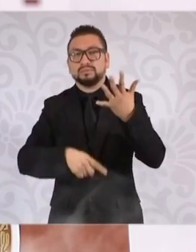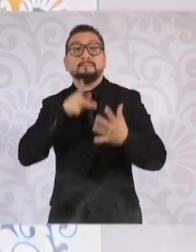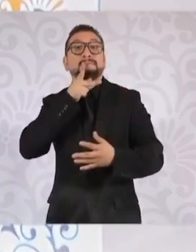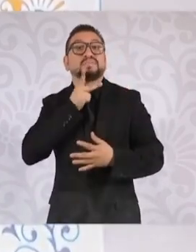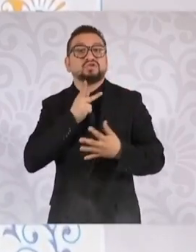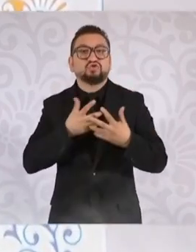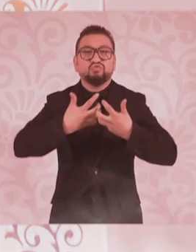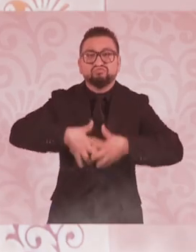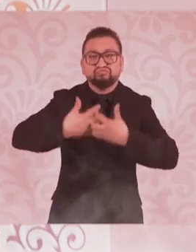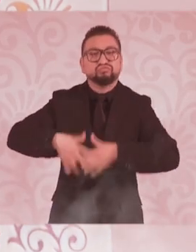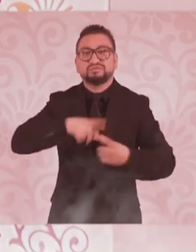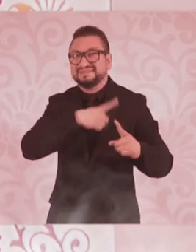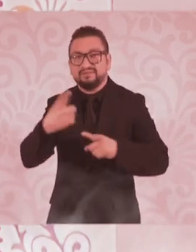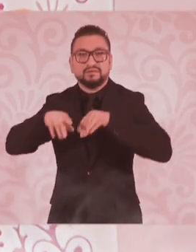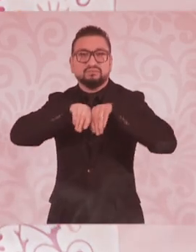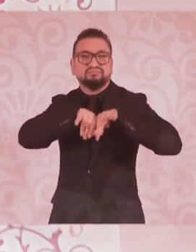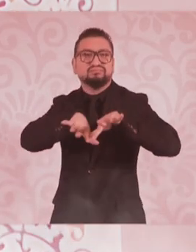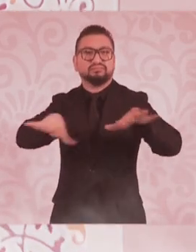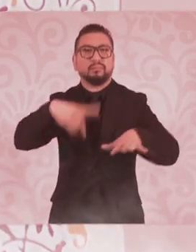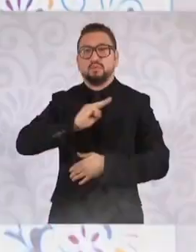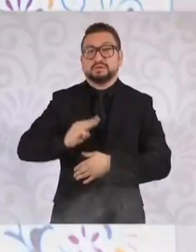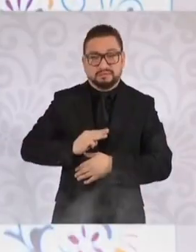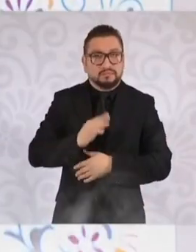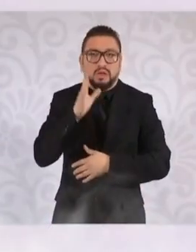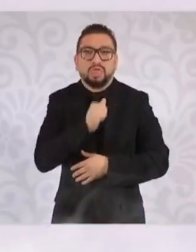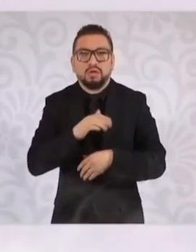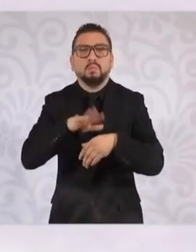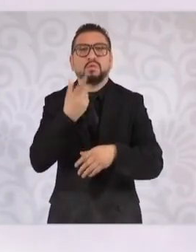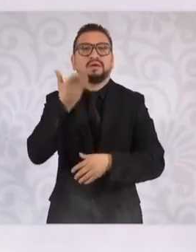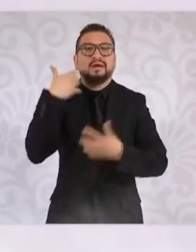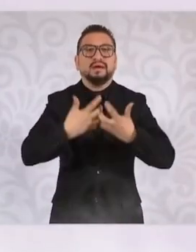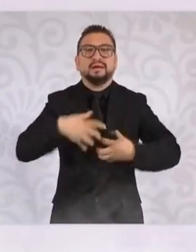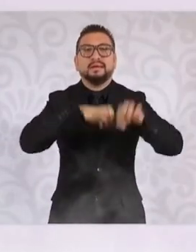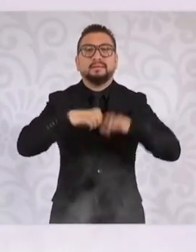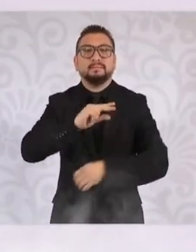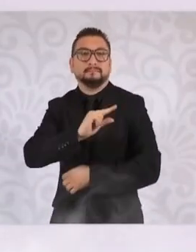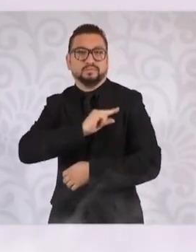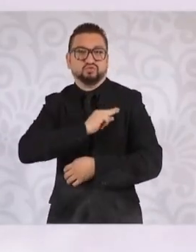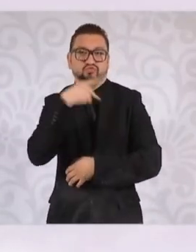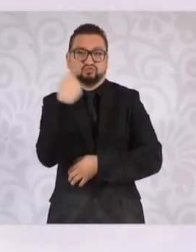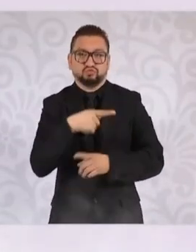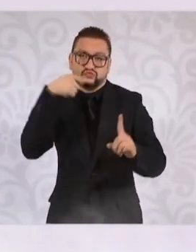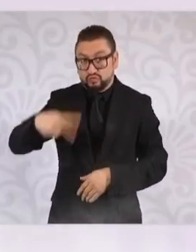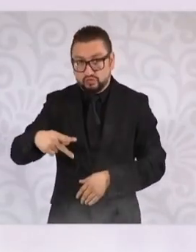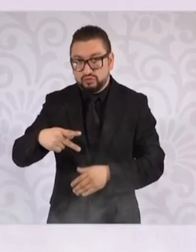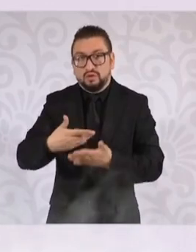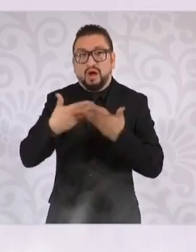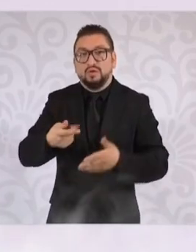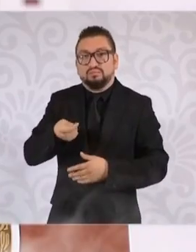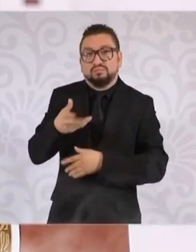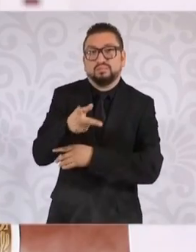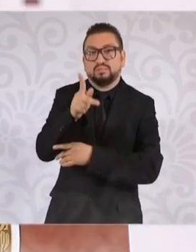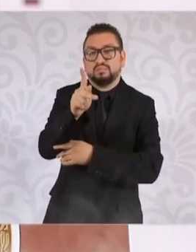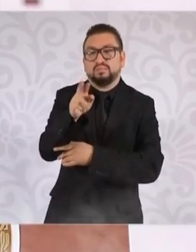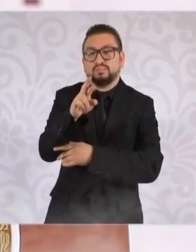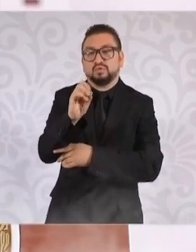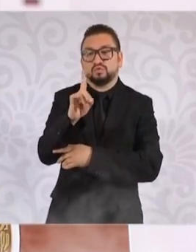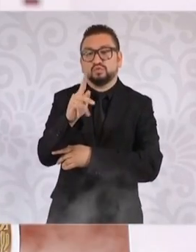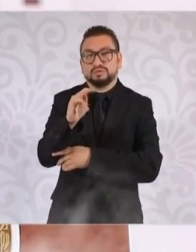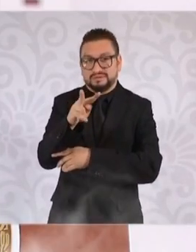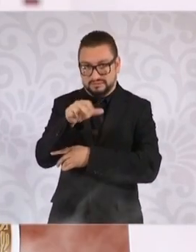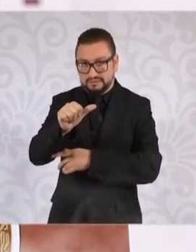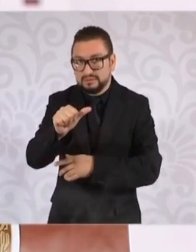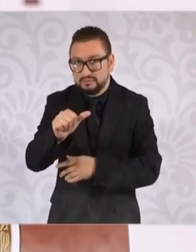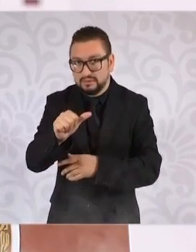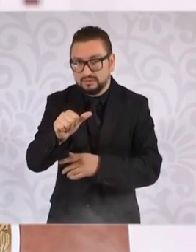petróleo, accesibles a la población. Porque el objetivo de una empresa privada es la ganancia. Nadie dice que las empresas públicas